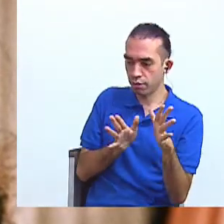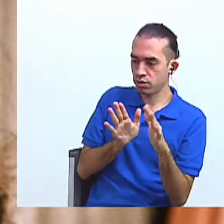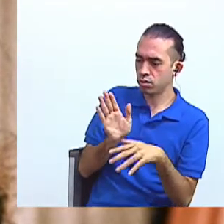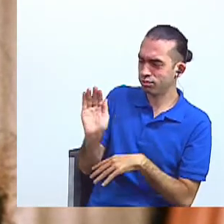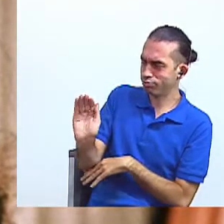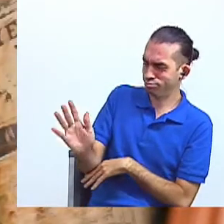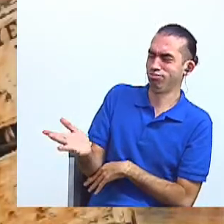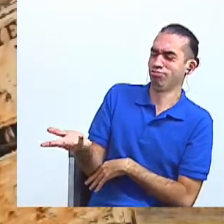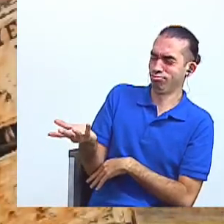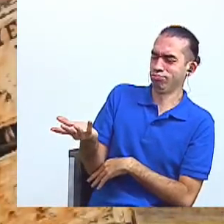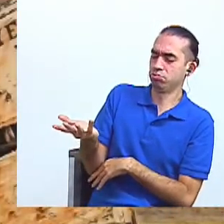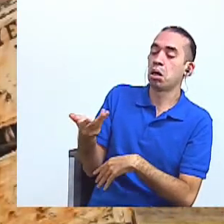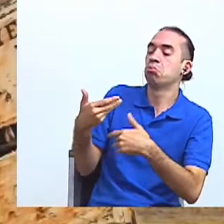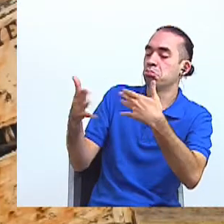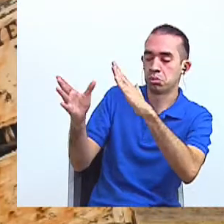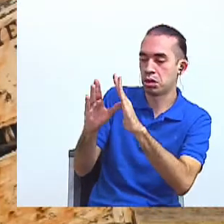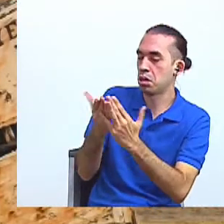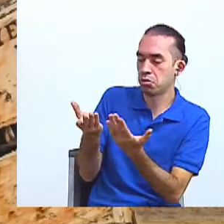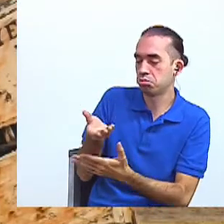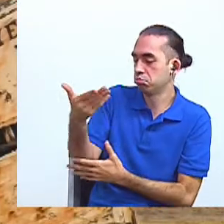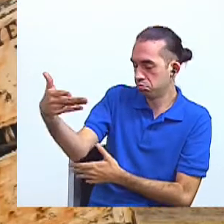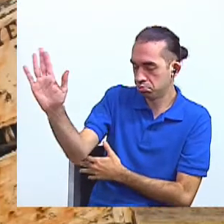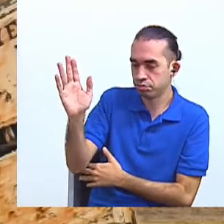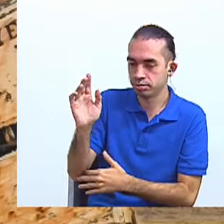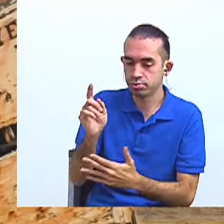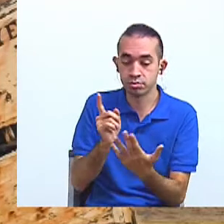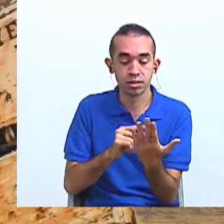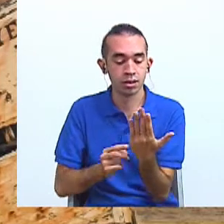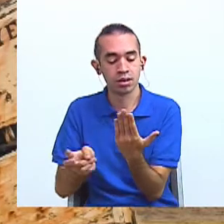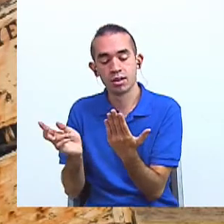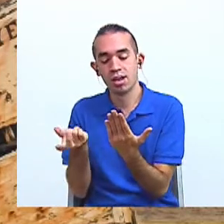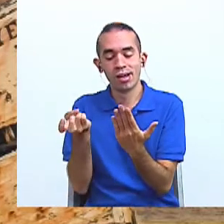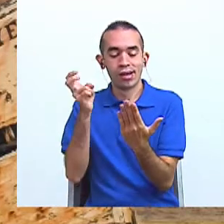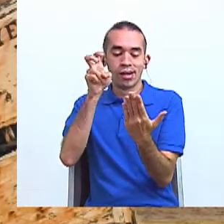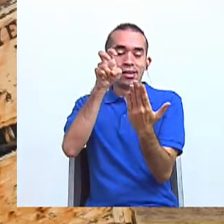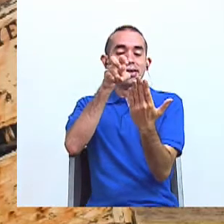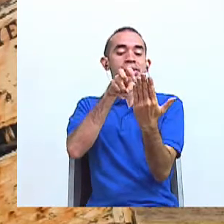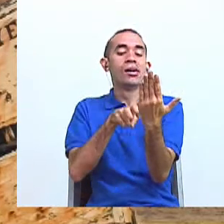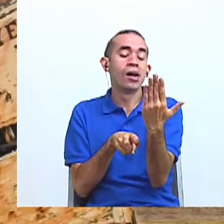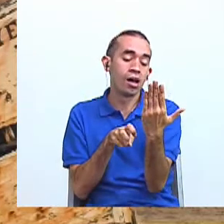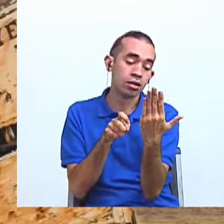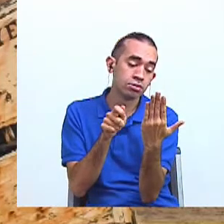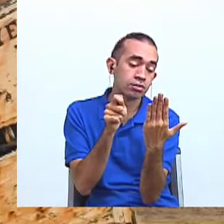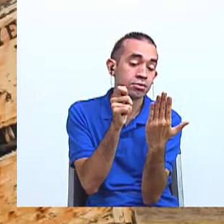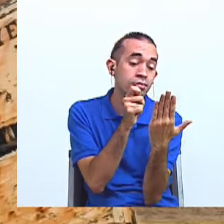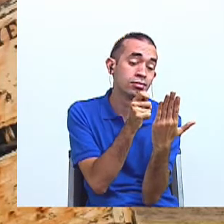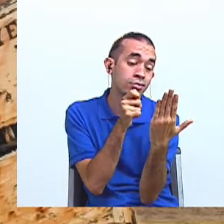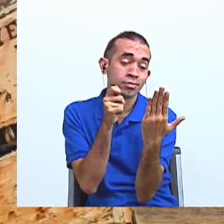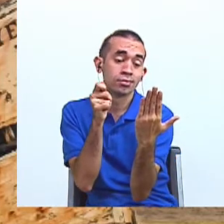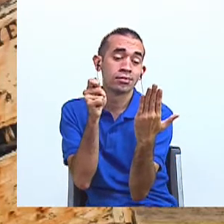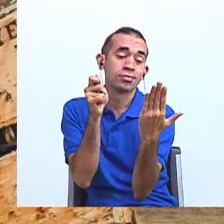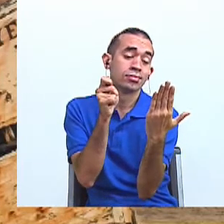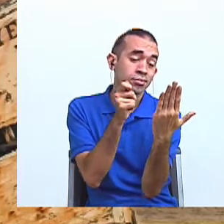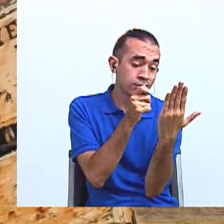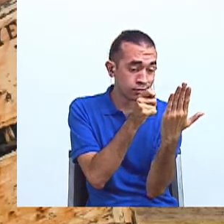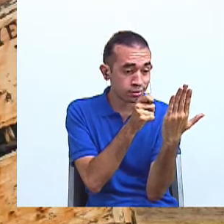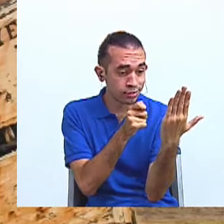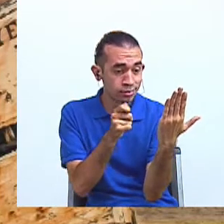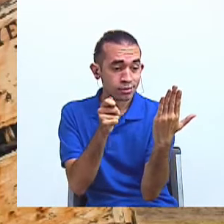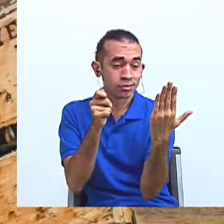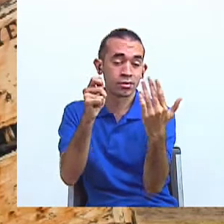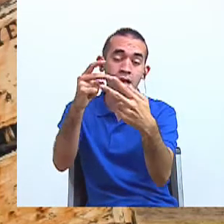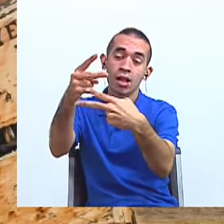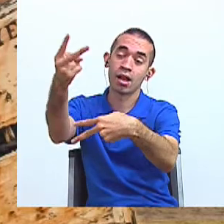libro y con él regresó al idilio para leerlo una y cientos de veces más, a la ventana,